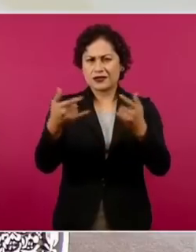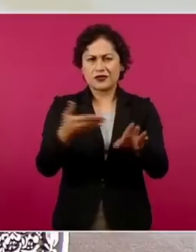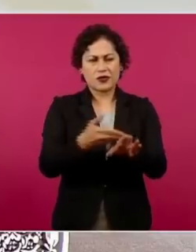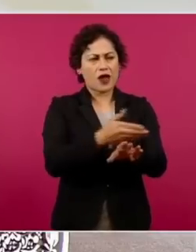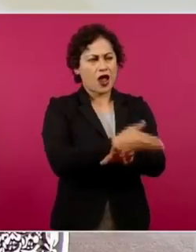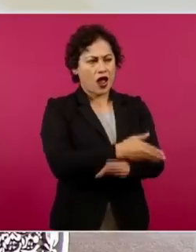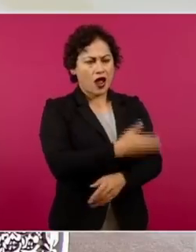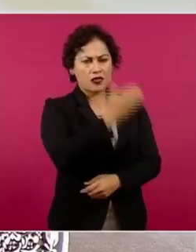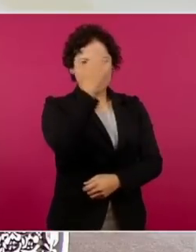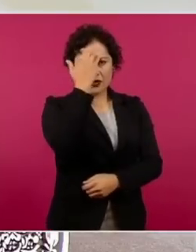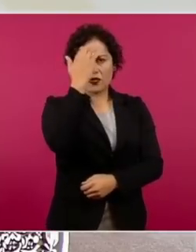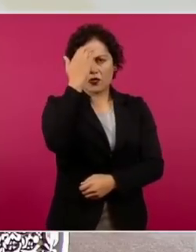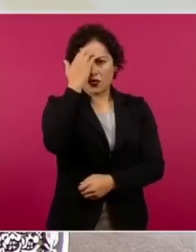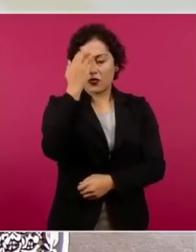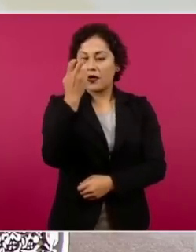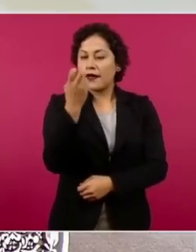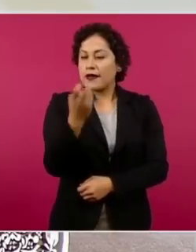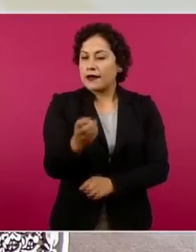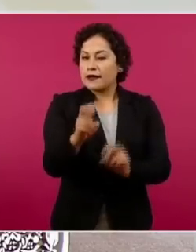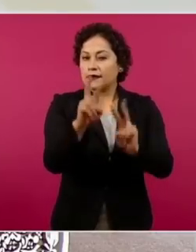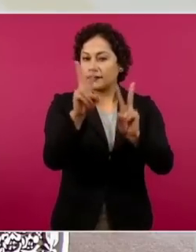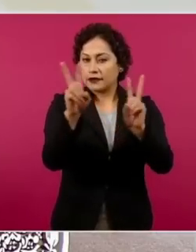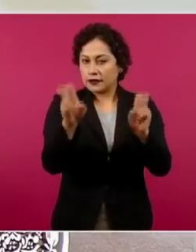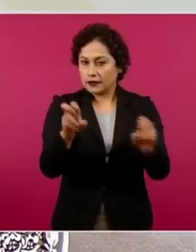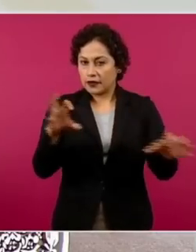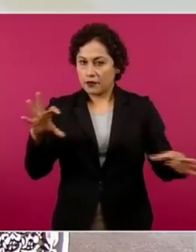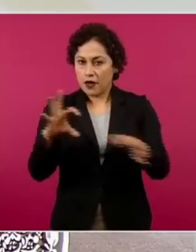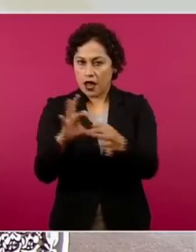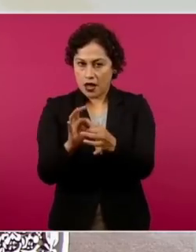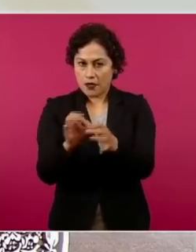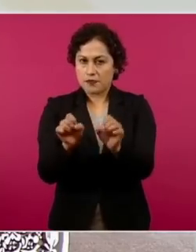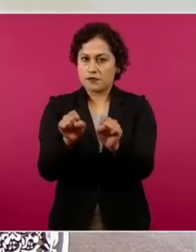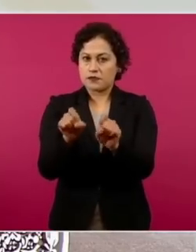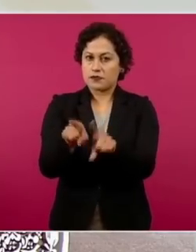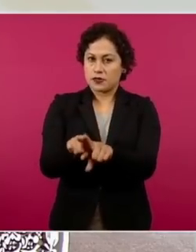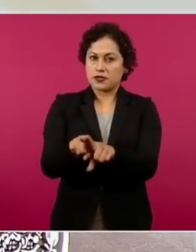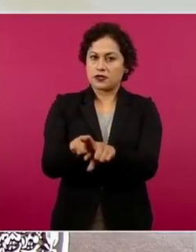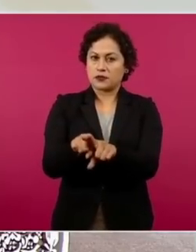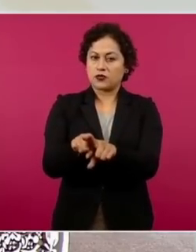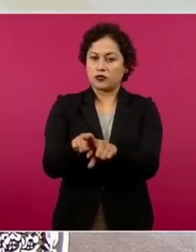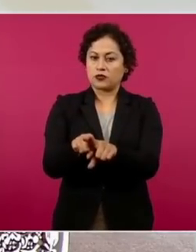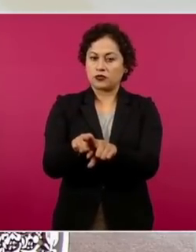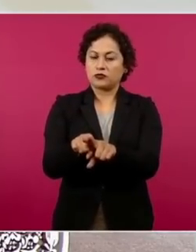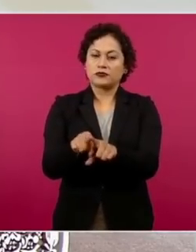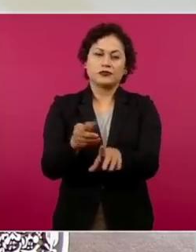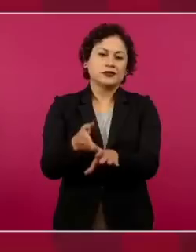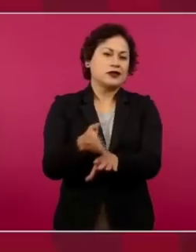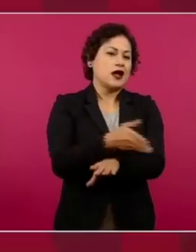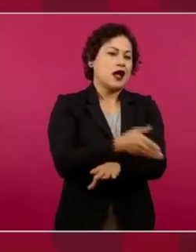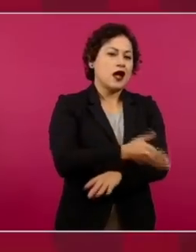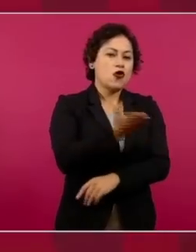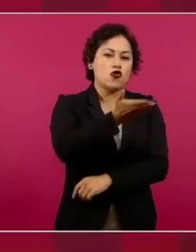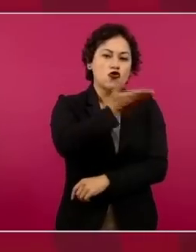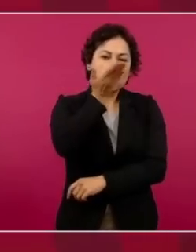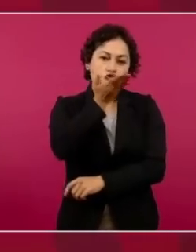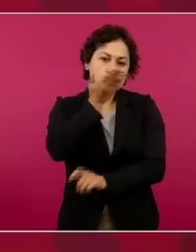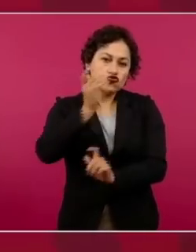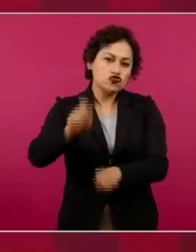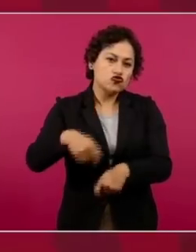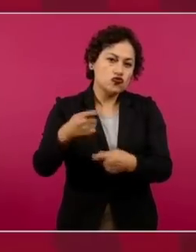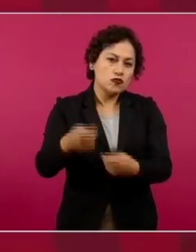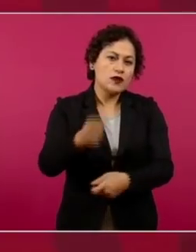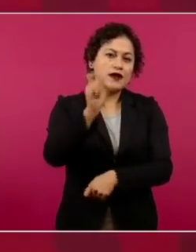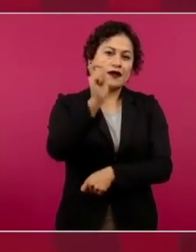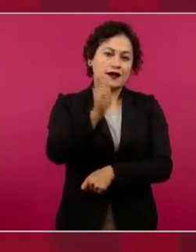está vinculado a una práctica que existía, que era la